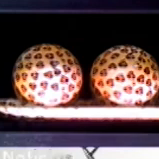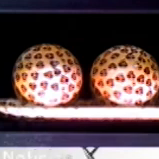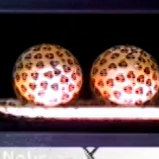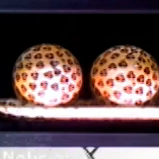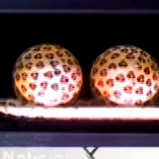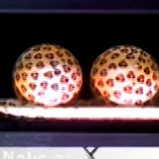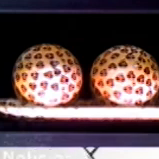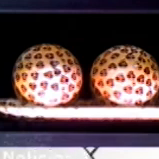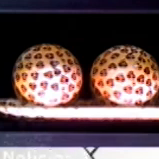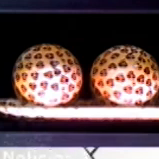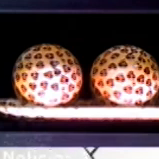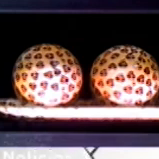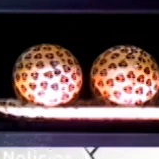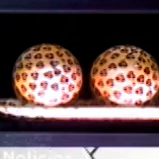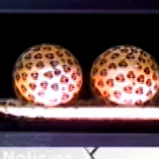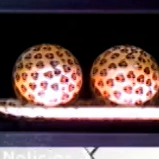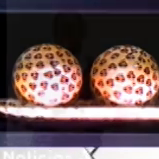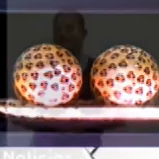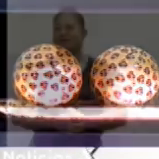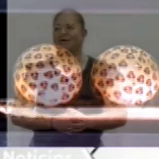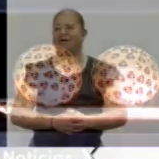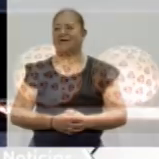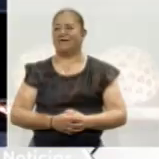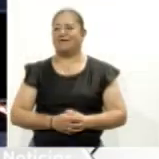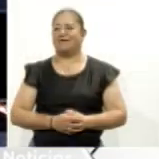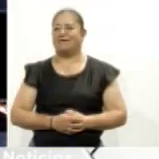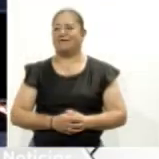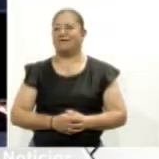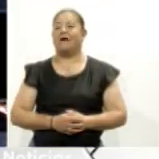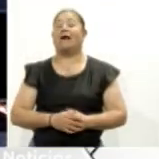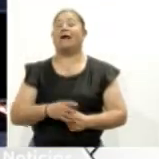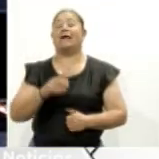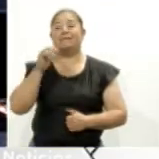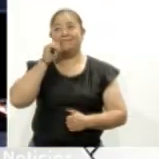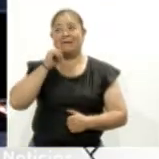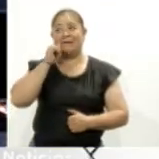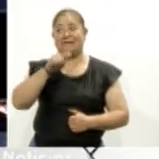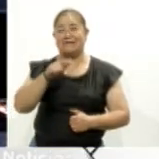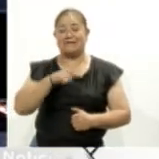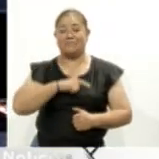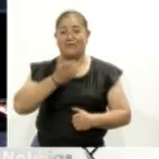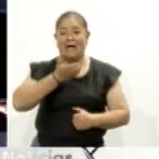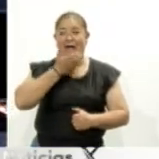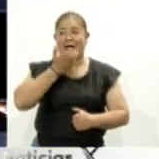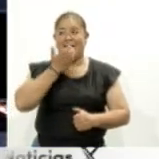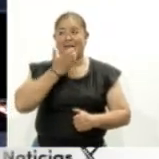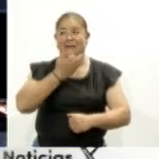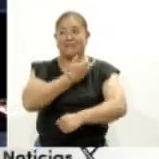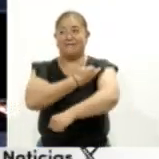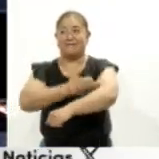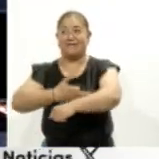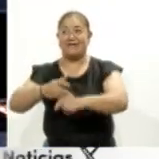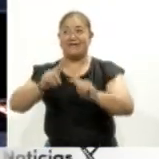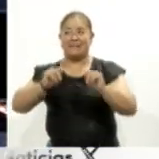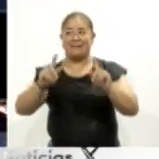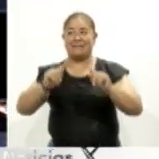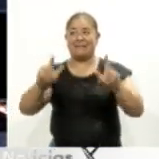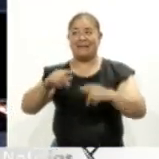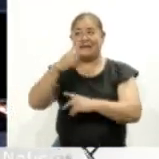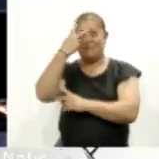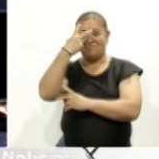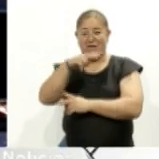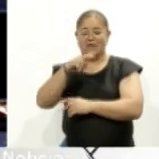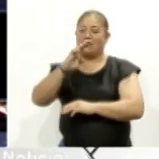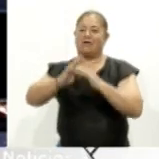embargo hubo consecuencias y situaciones que marcaron para siempre los hábitos de familias de Tlaxcala de México y del